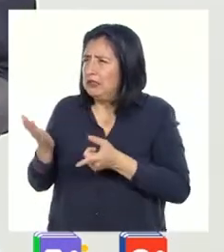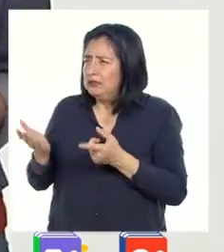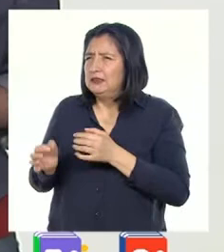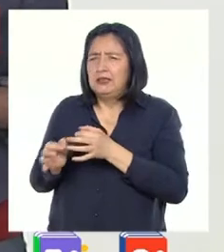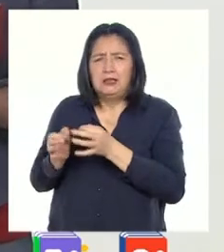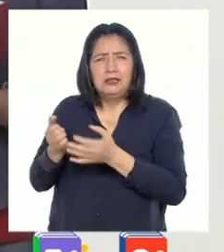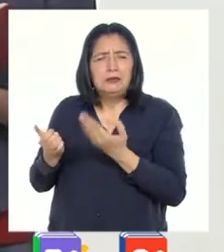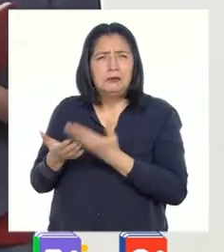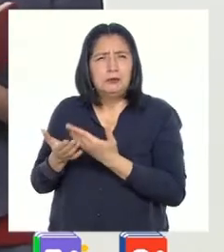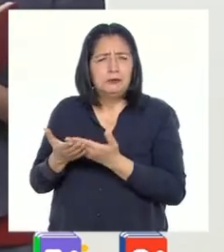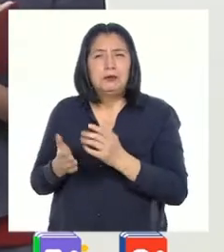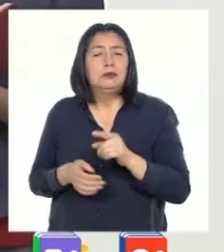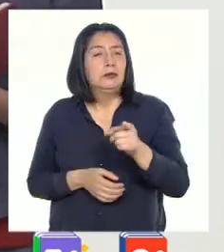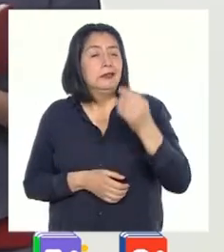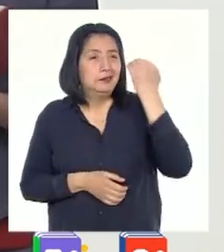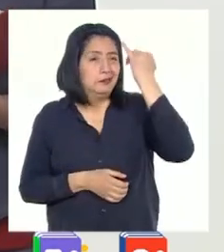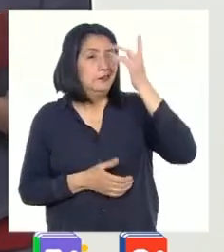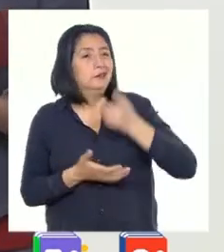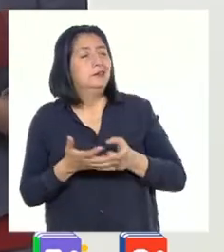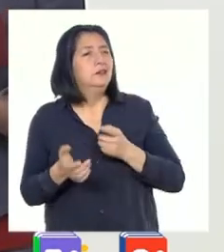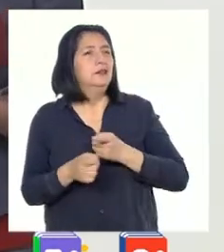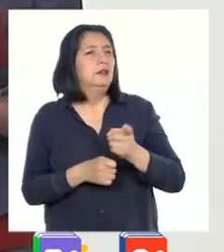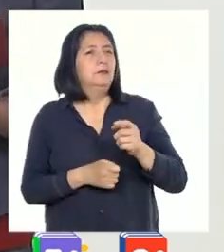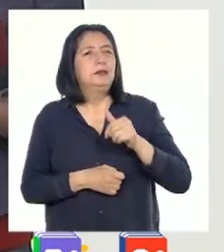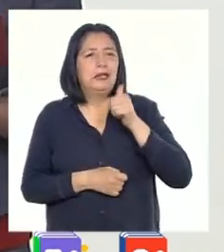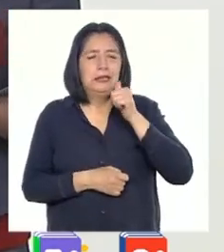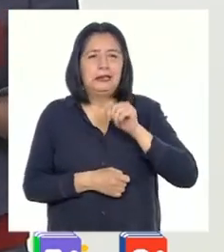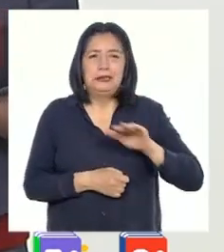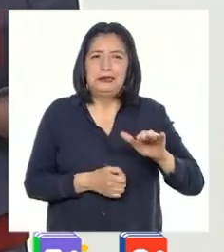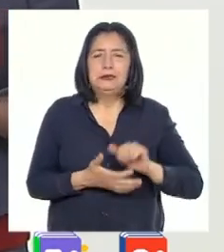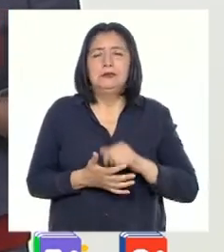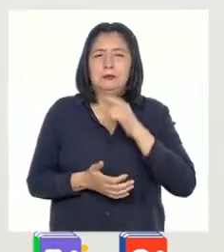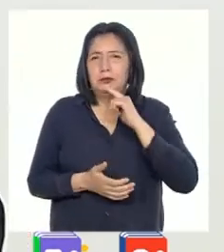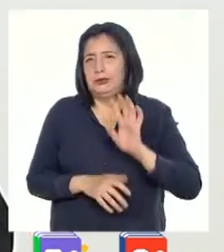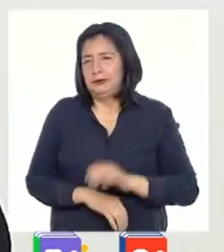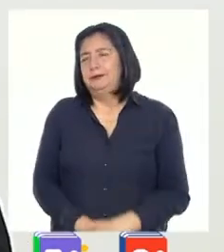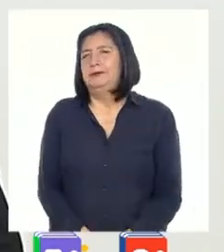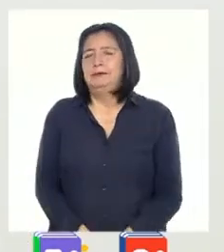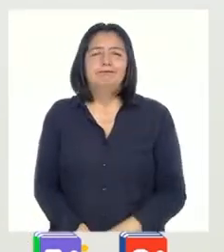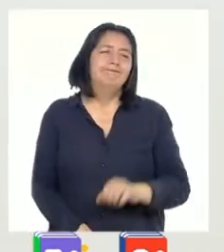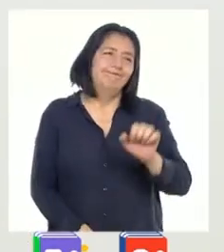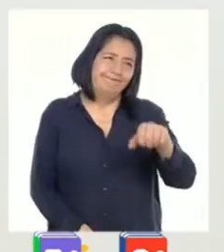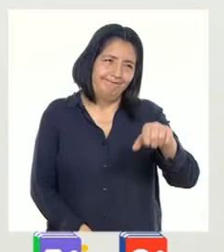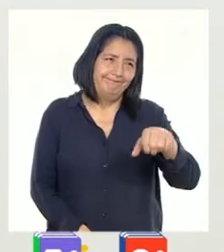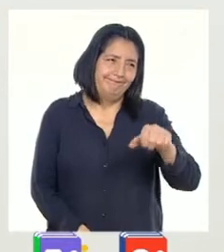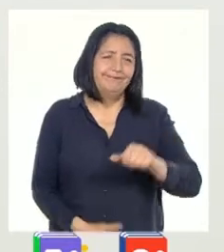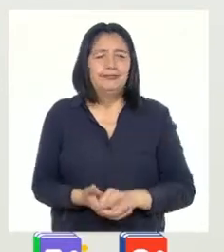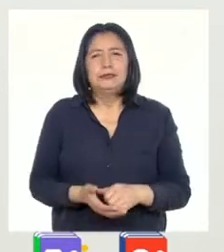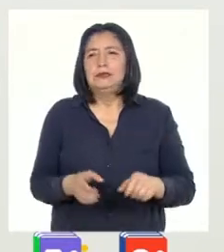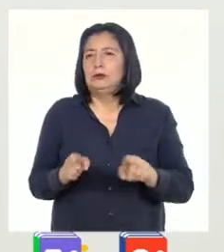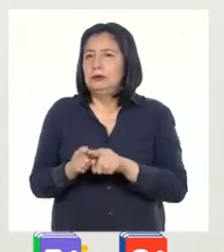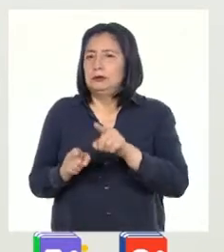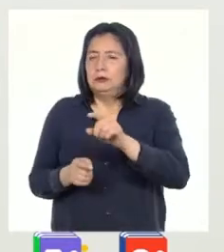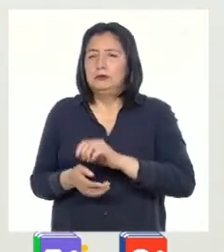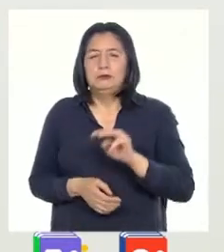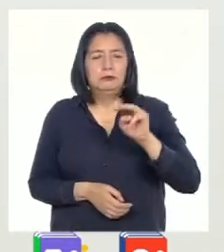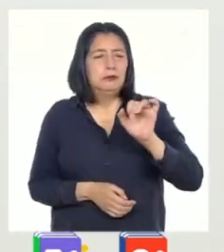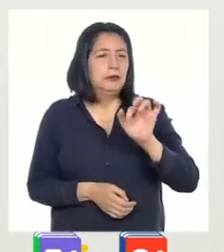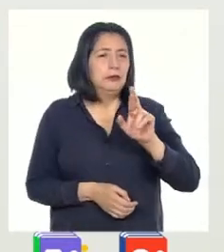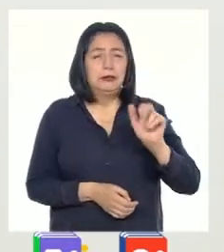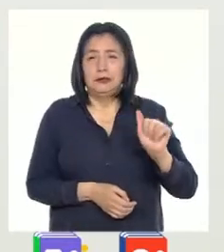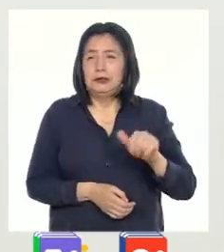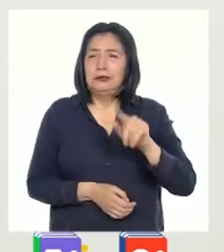Por lo general, estas ideas afectan mucho más a las niñas y a las mujeres. Sí, Patricia. Como el caso de María